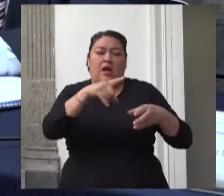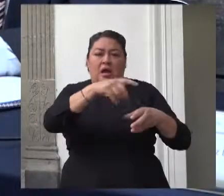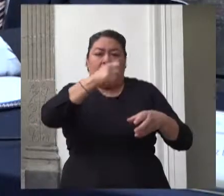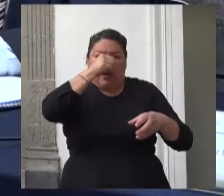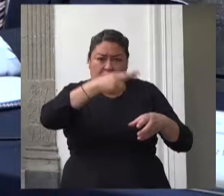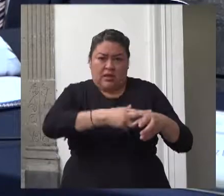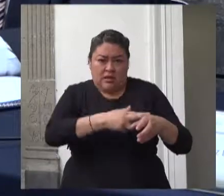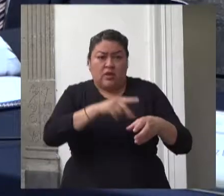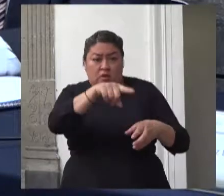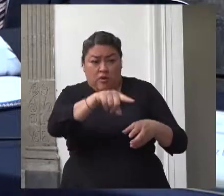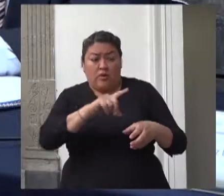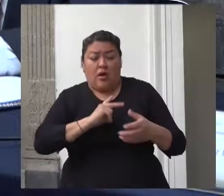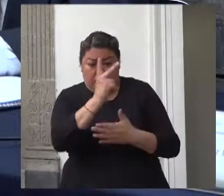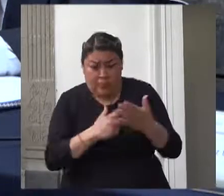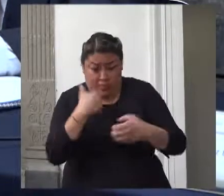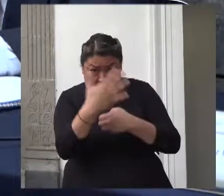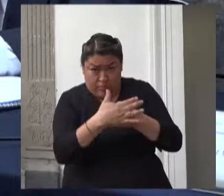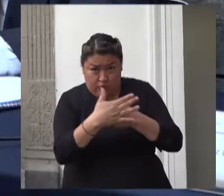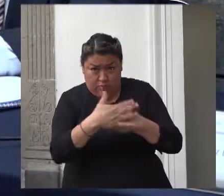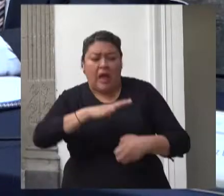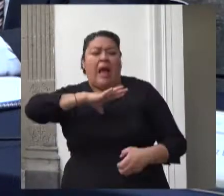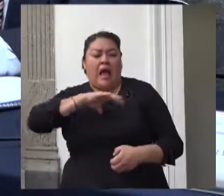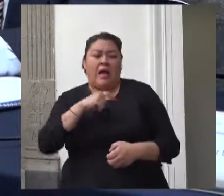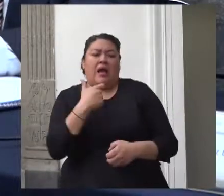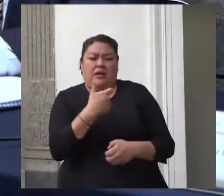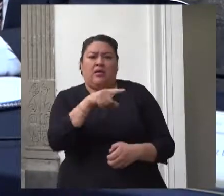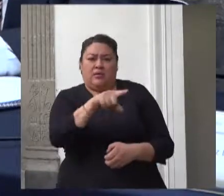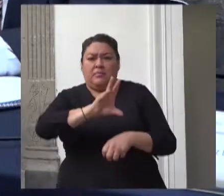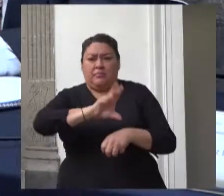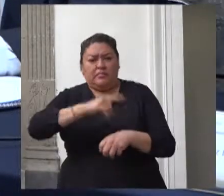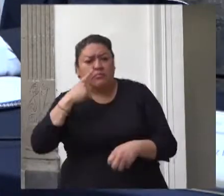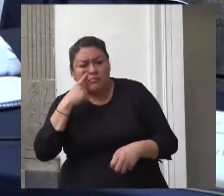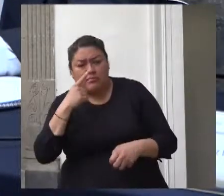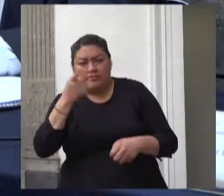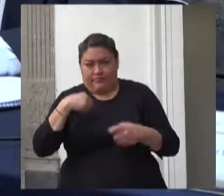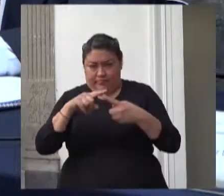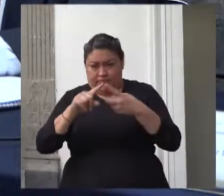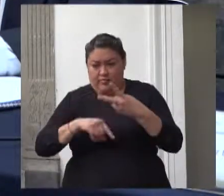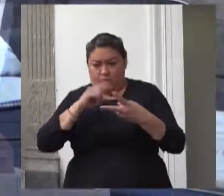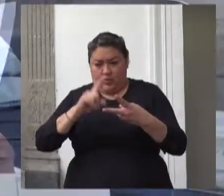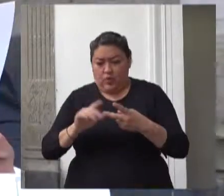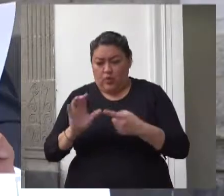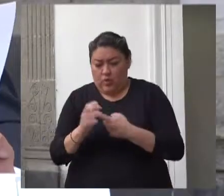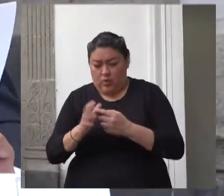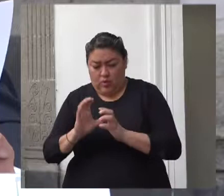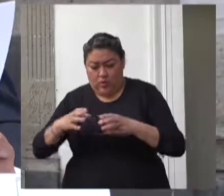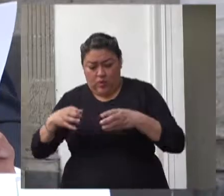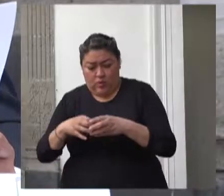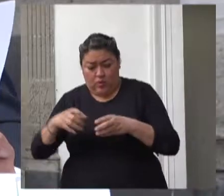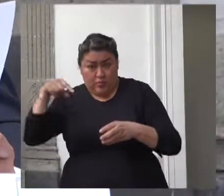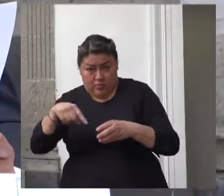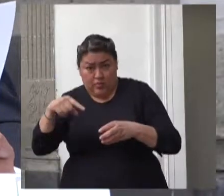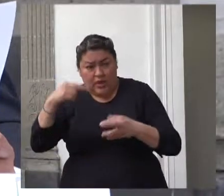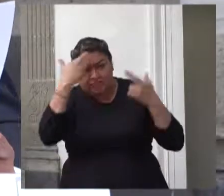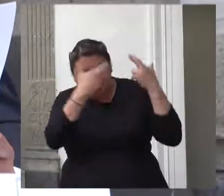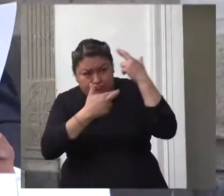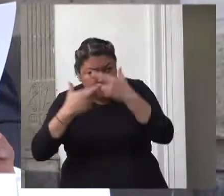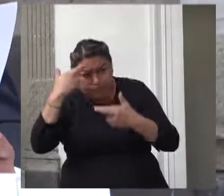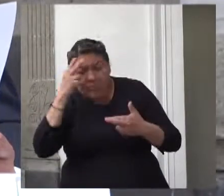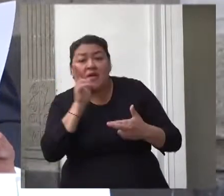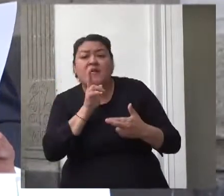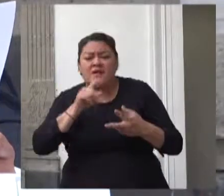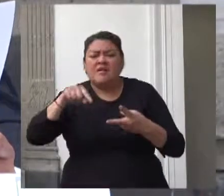recursos aprobados en el presupuesto de egresos y el segundo es decir el dictamen regulatorio